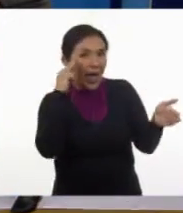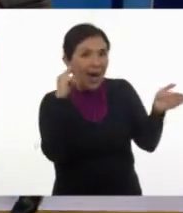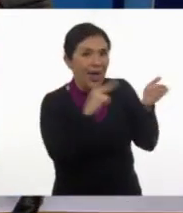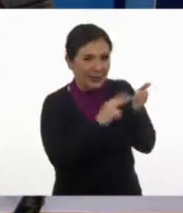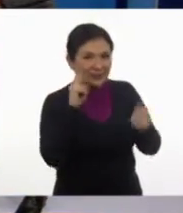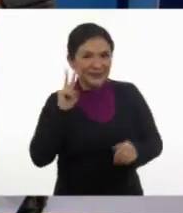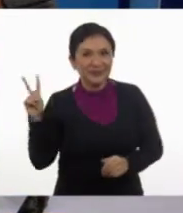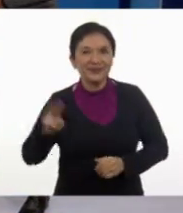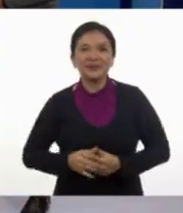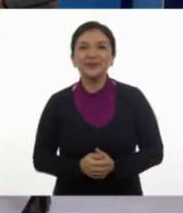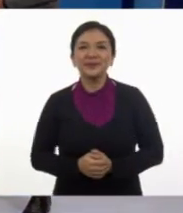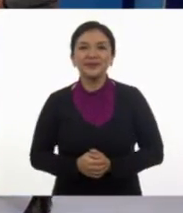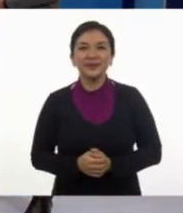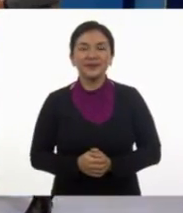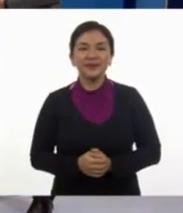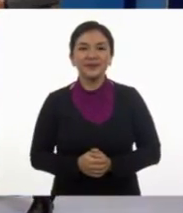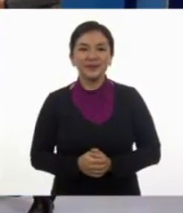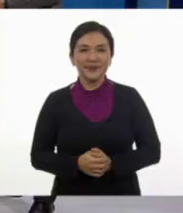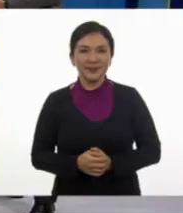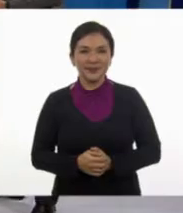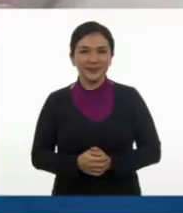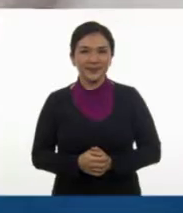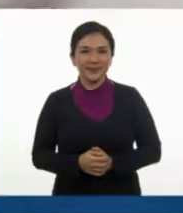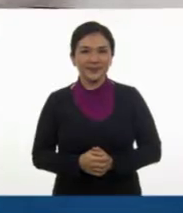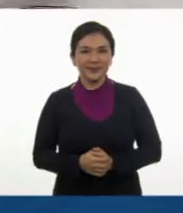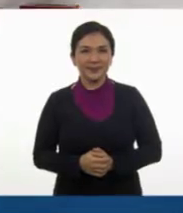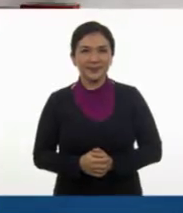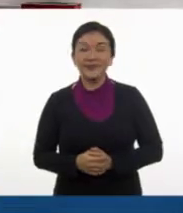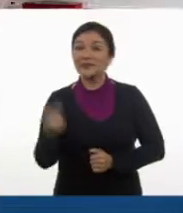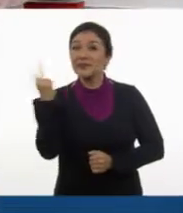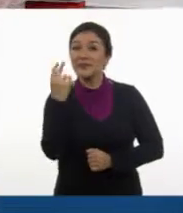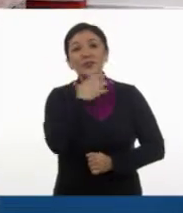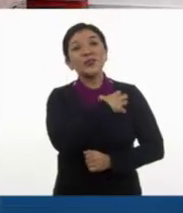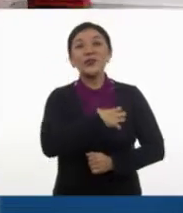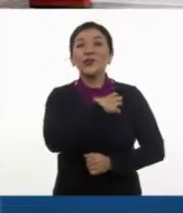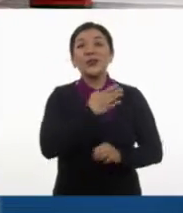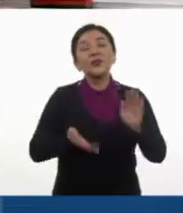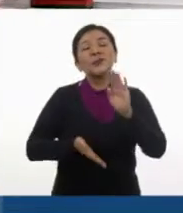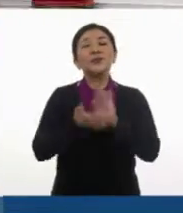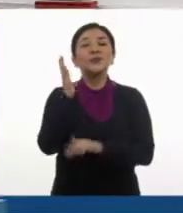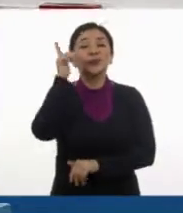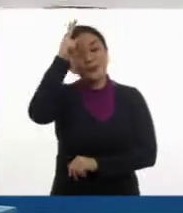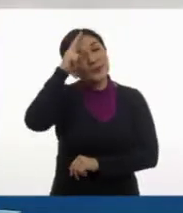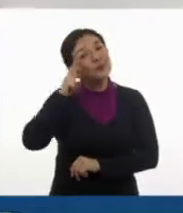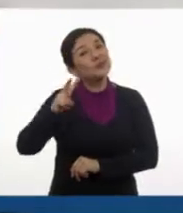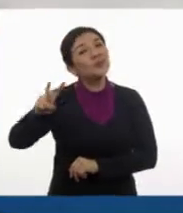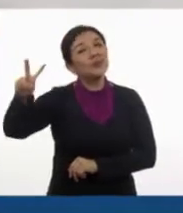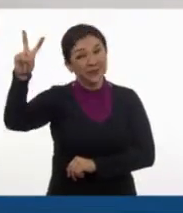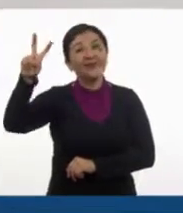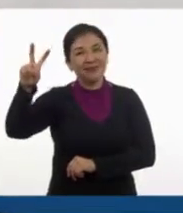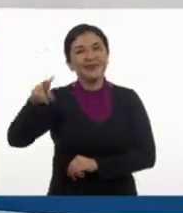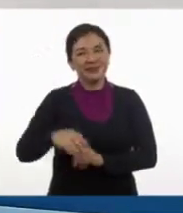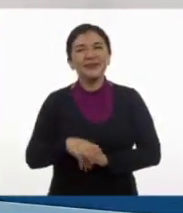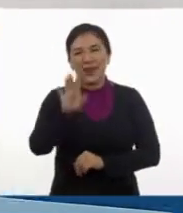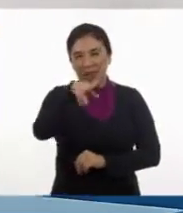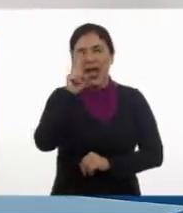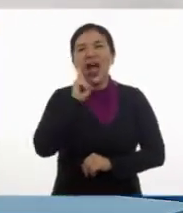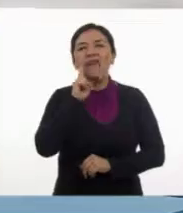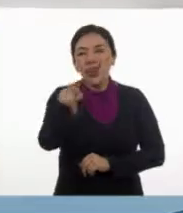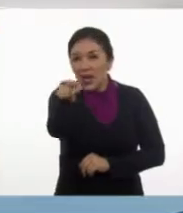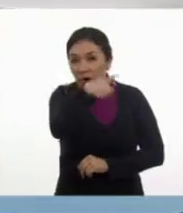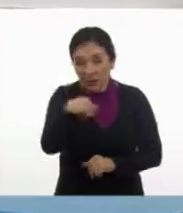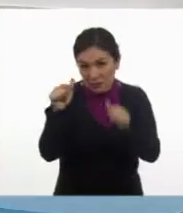Aquí se fue. ¡Órale! A segunda luna de mil. Bien contentos en su segunda luna de mil. A ver, vamos a ver si pusieron